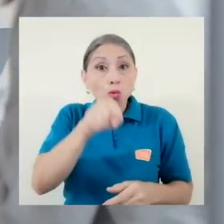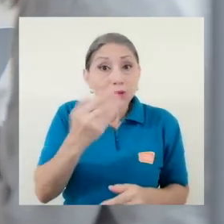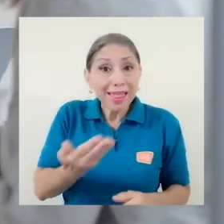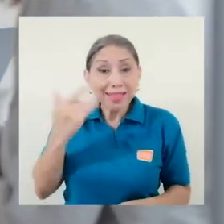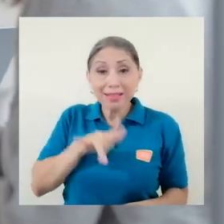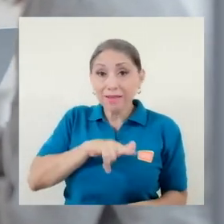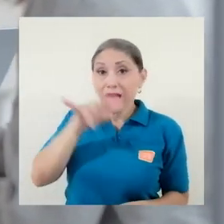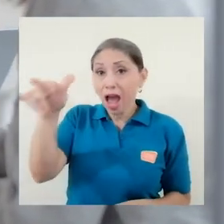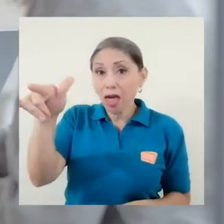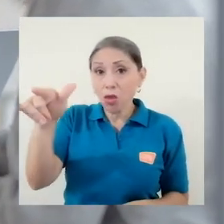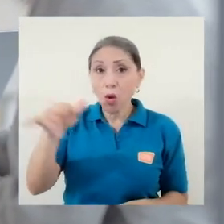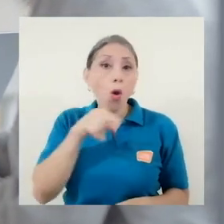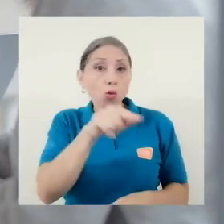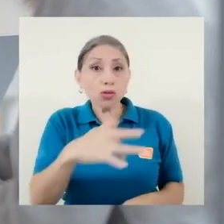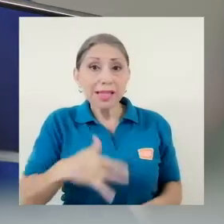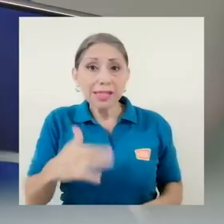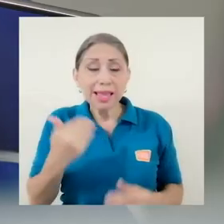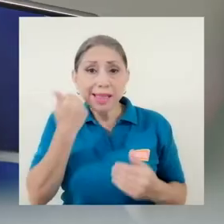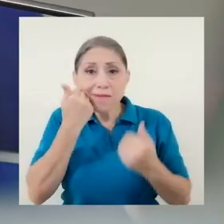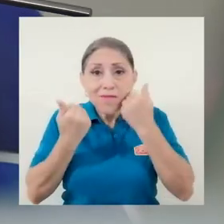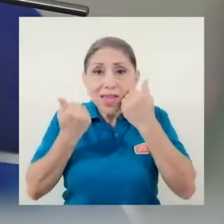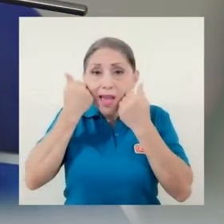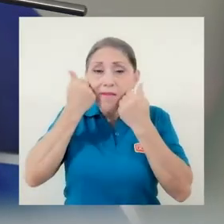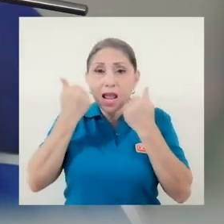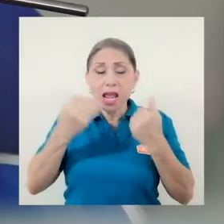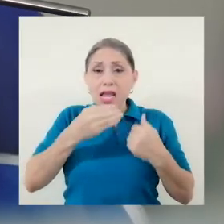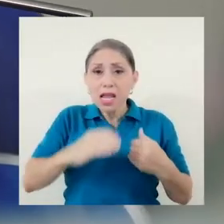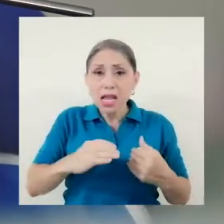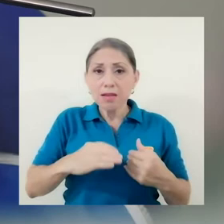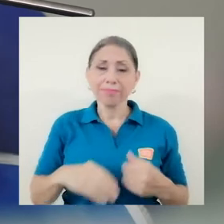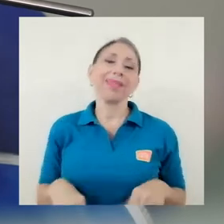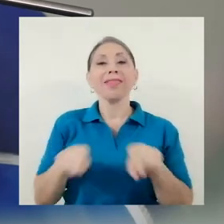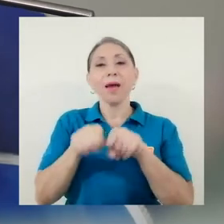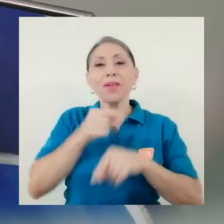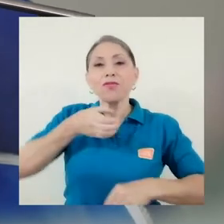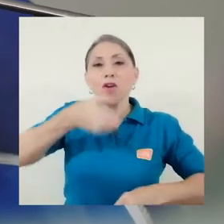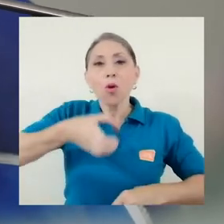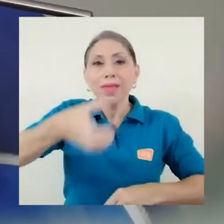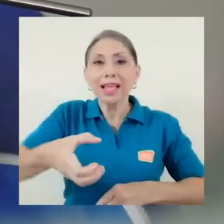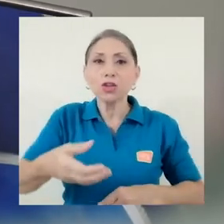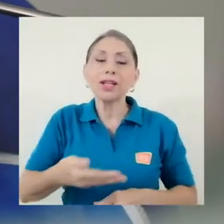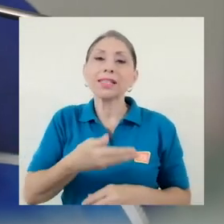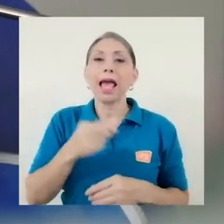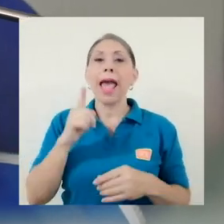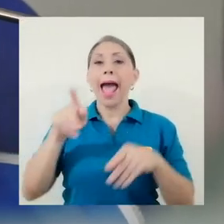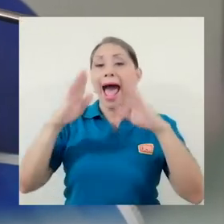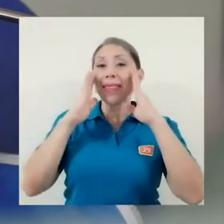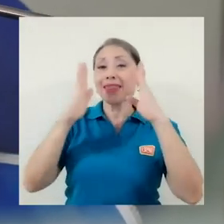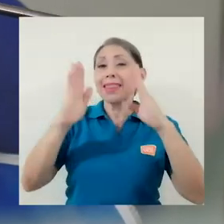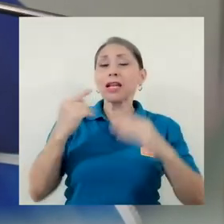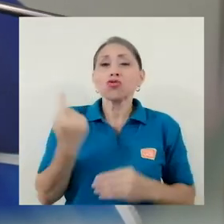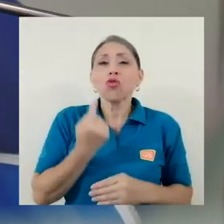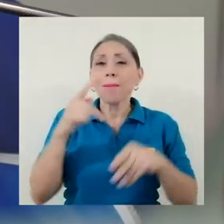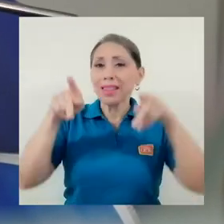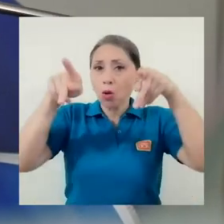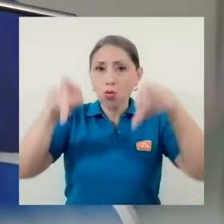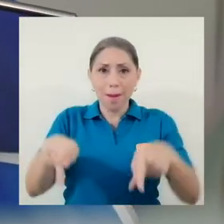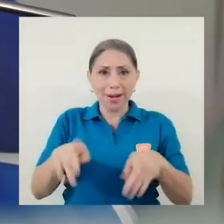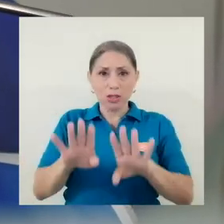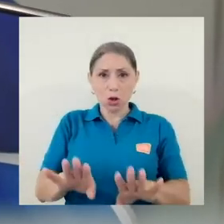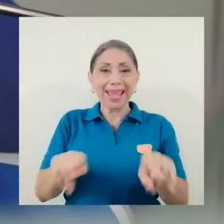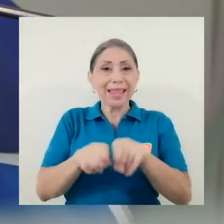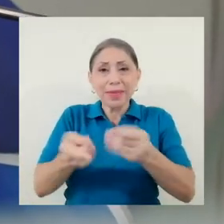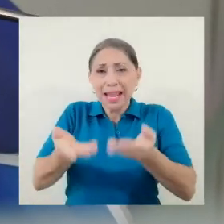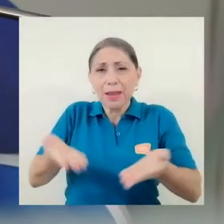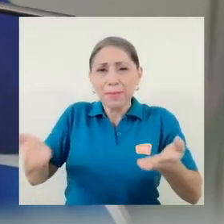o si ha presentado fiebre. Otra de las recomendaciones son atender un paciente a la vez y contar con los